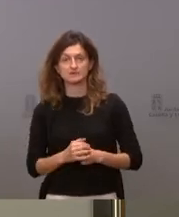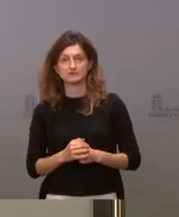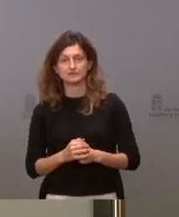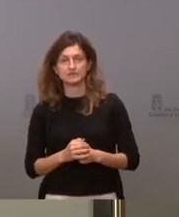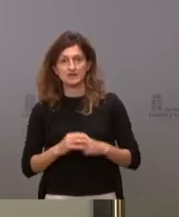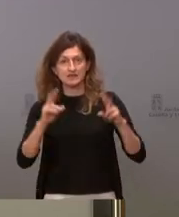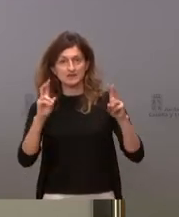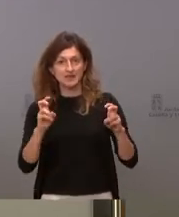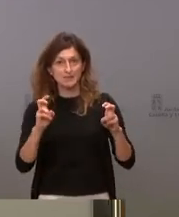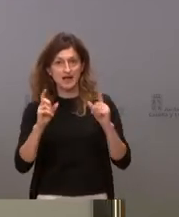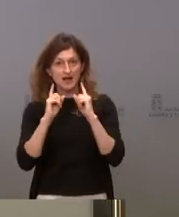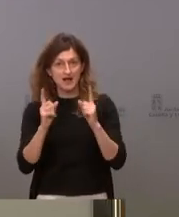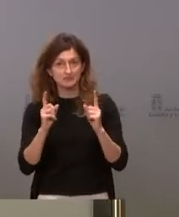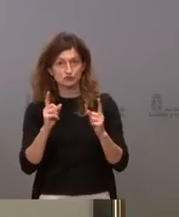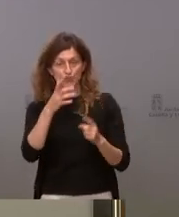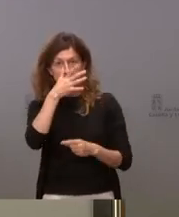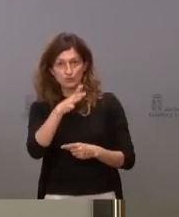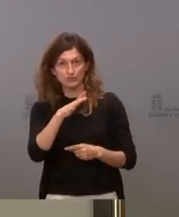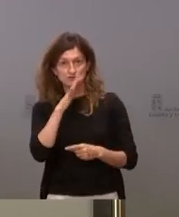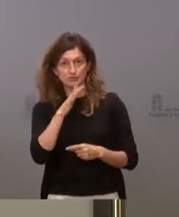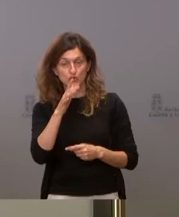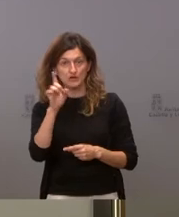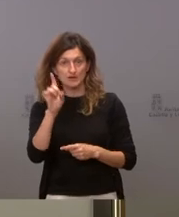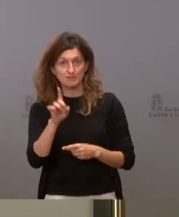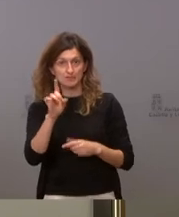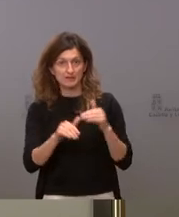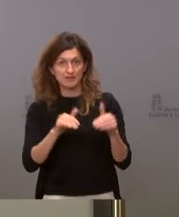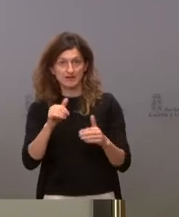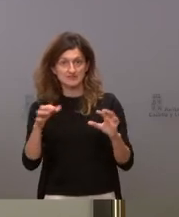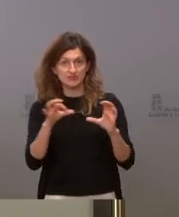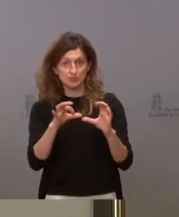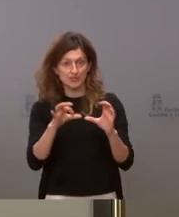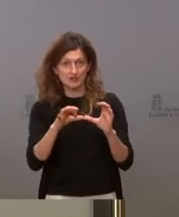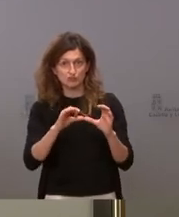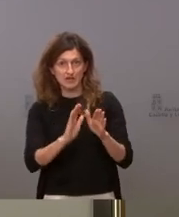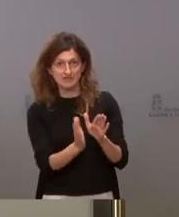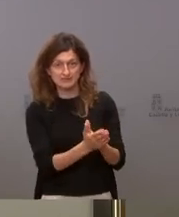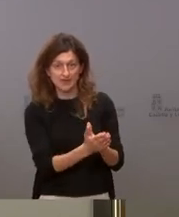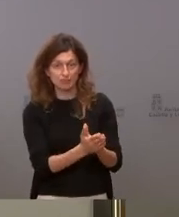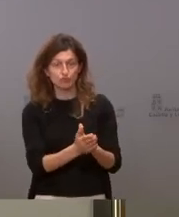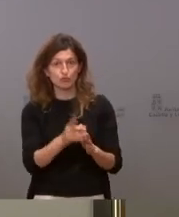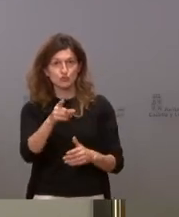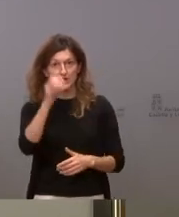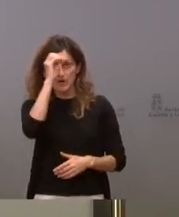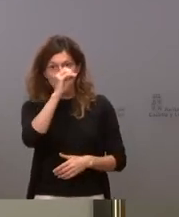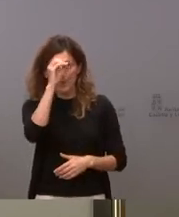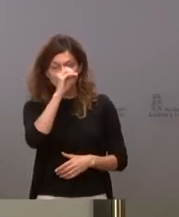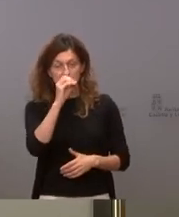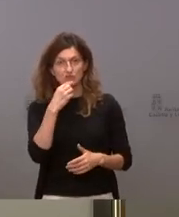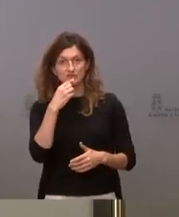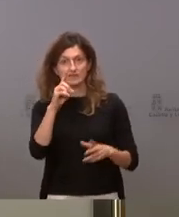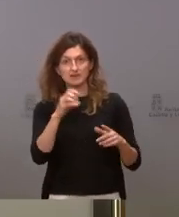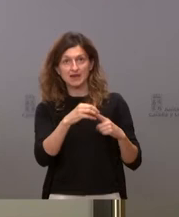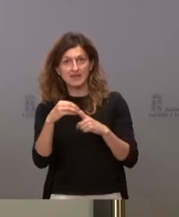archivó el caso de las denuncias por las primarias en Ciudadanos. No sé qué le sugiere la líder de su